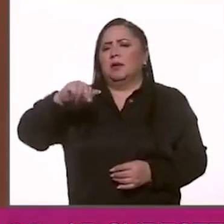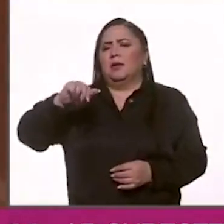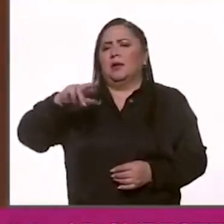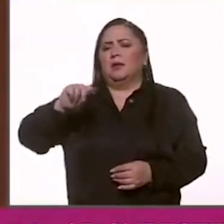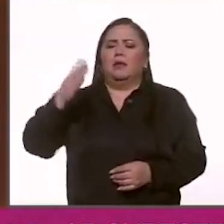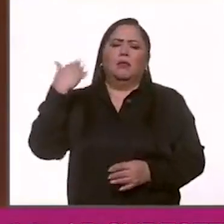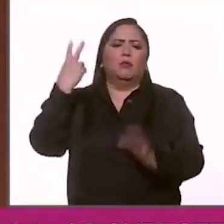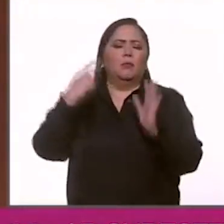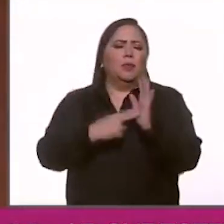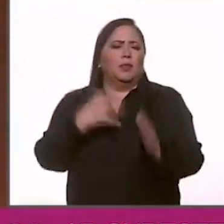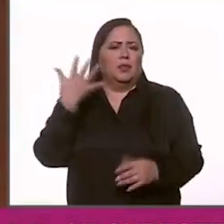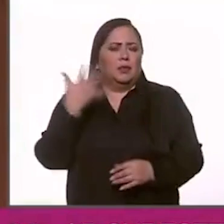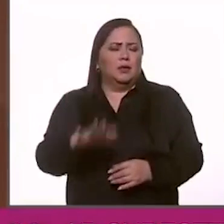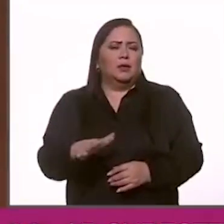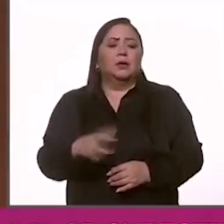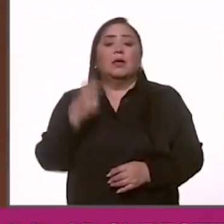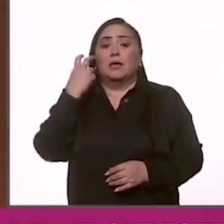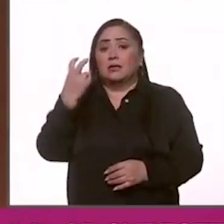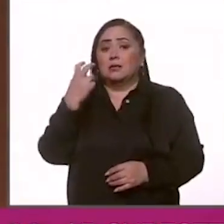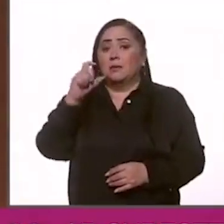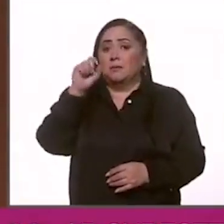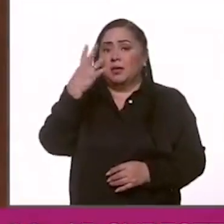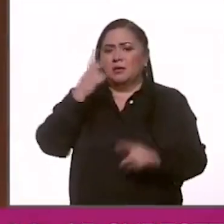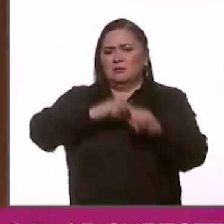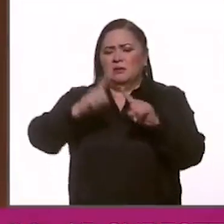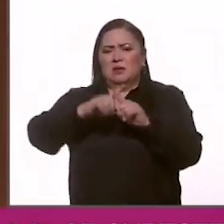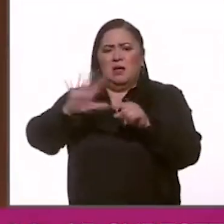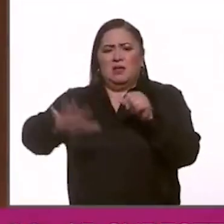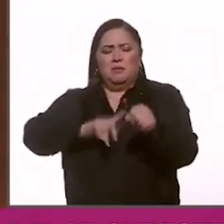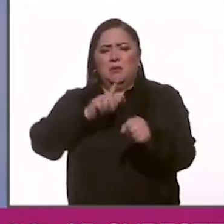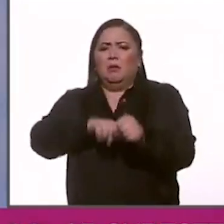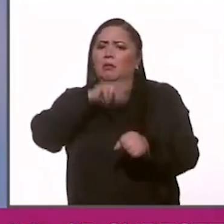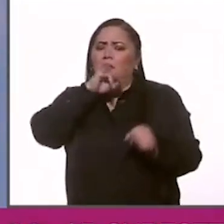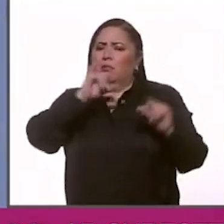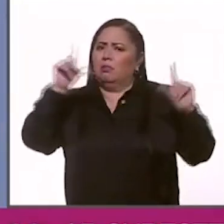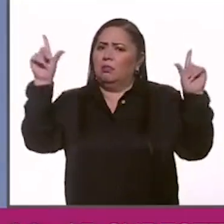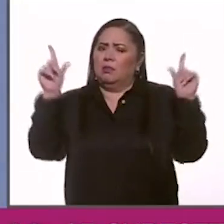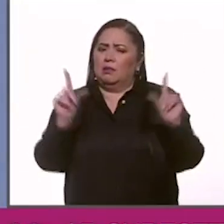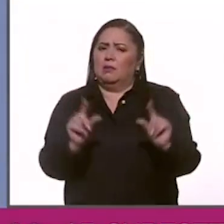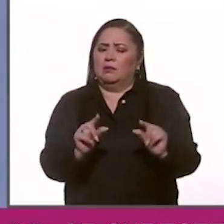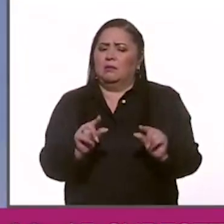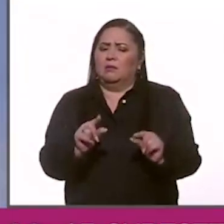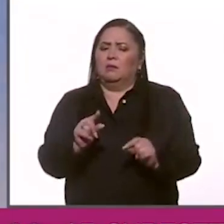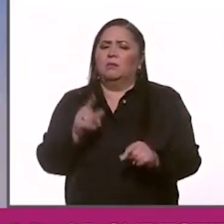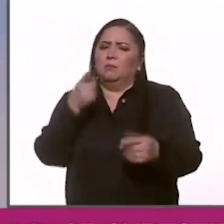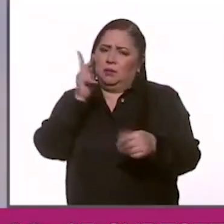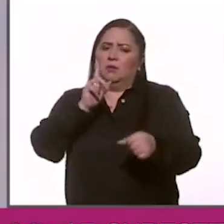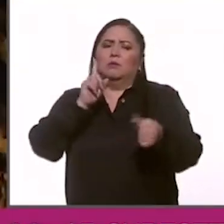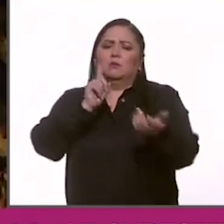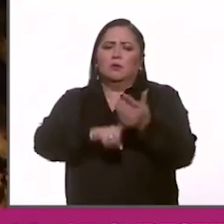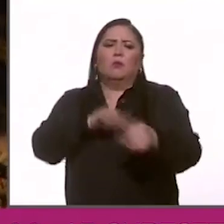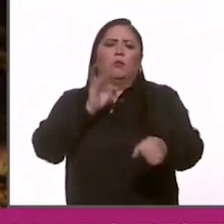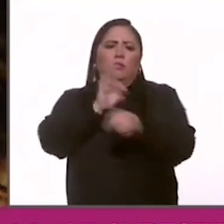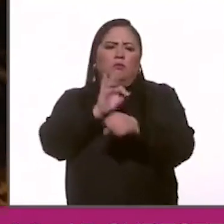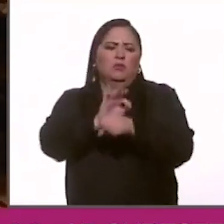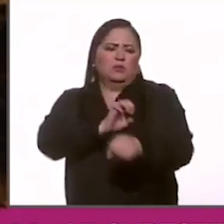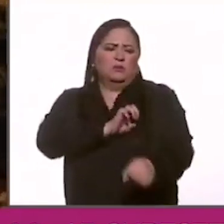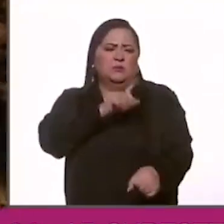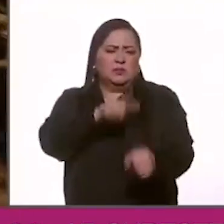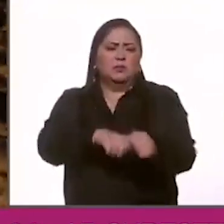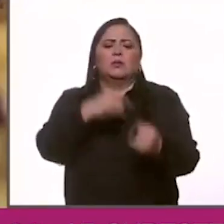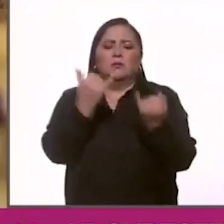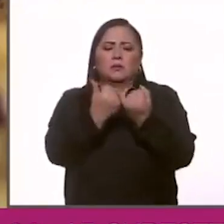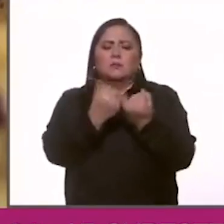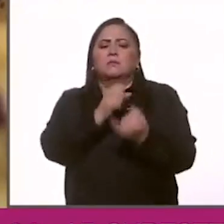2010. Entonces, 23 especies que están amenazadas, que están en protección especial y